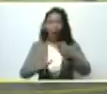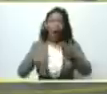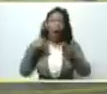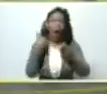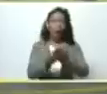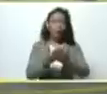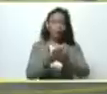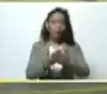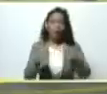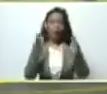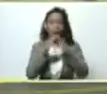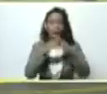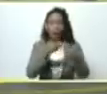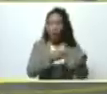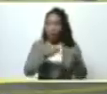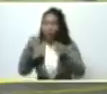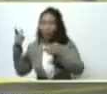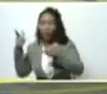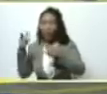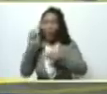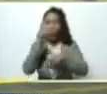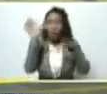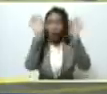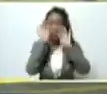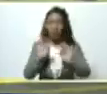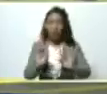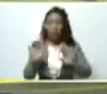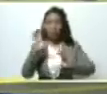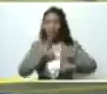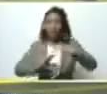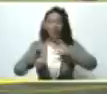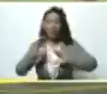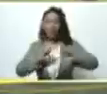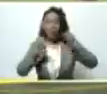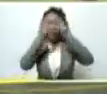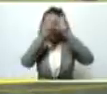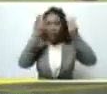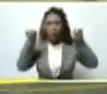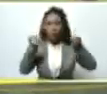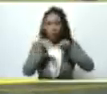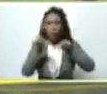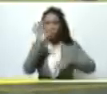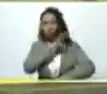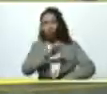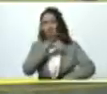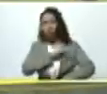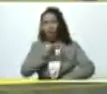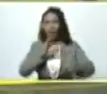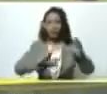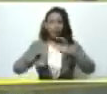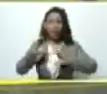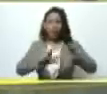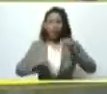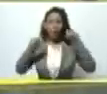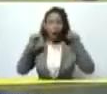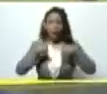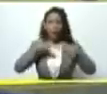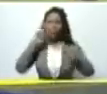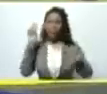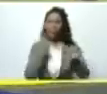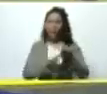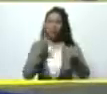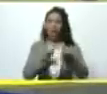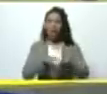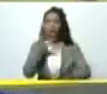tenemos un método científico del socialismo científico este es el verdadero